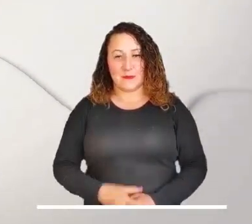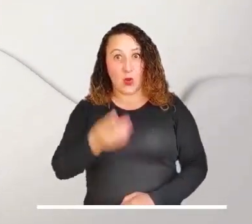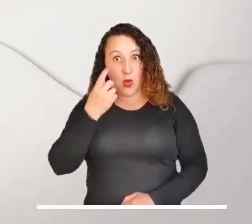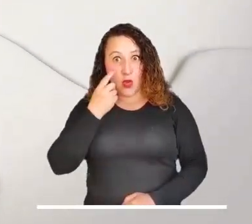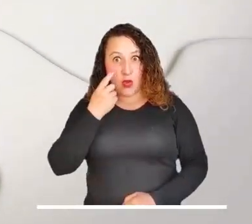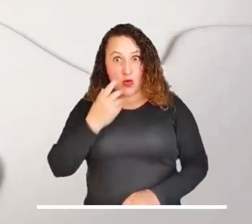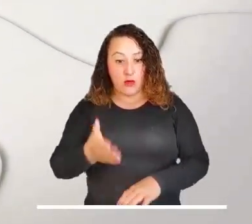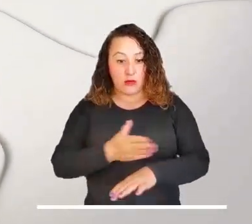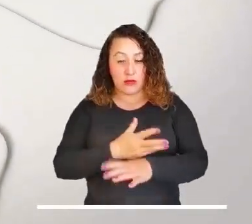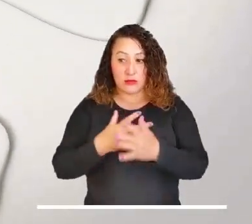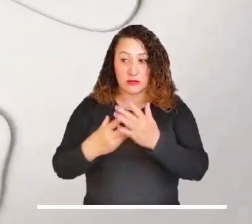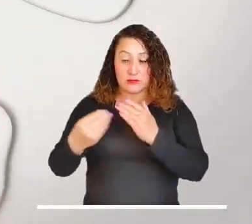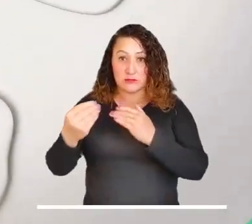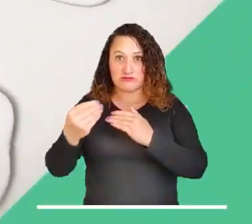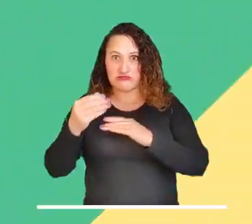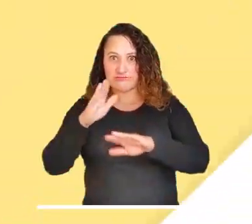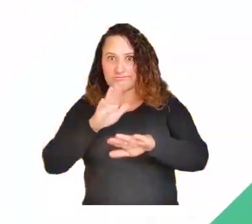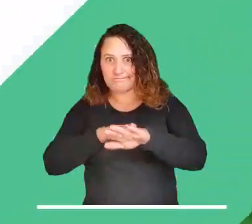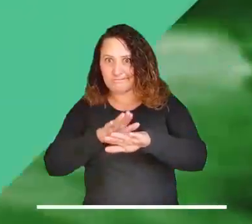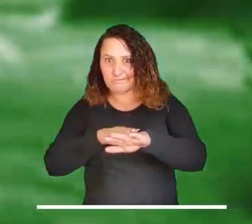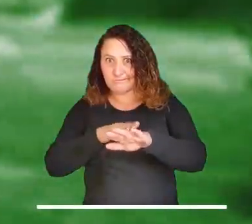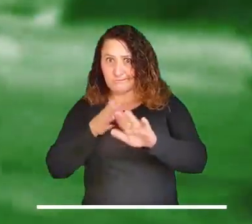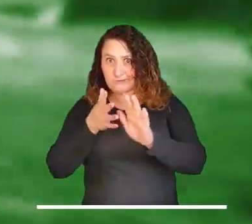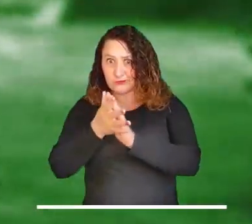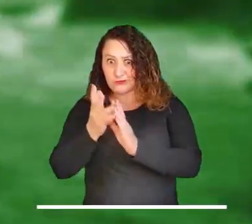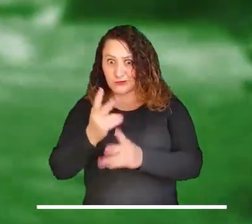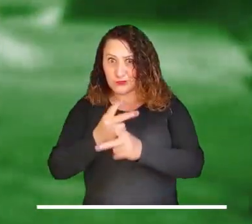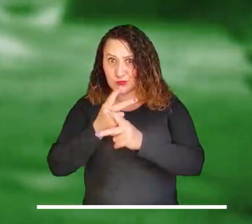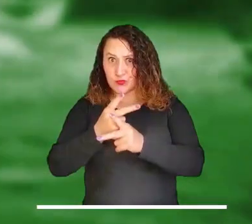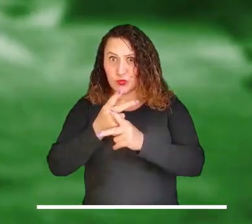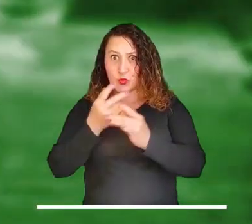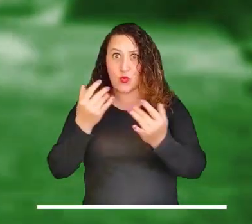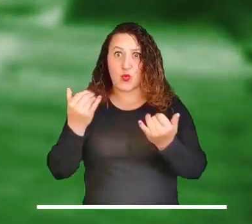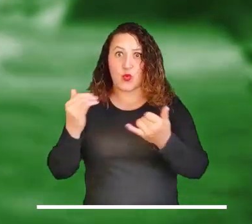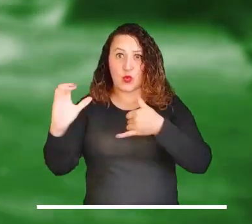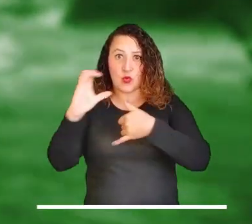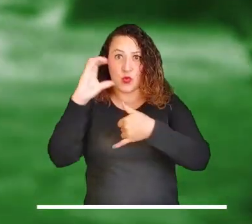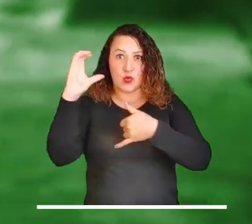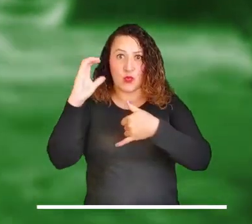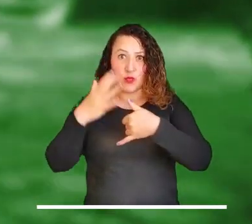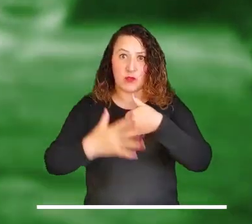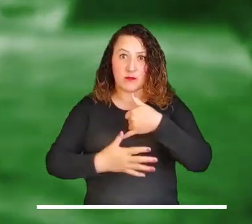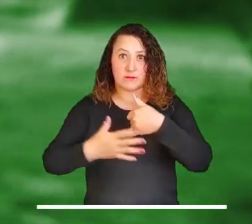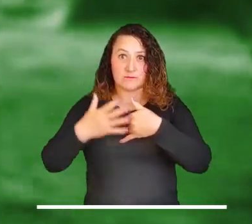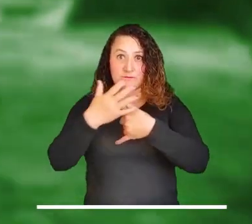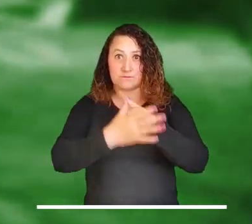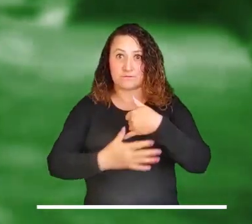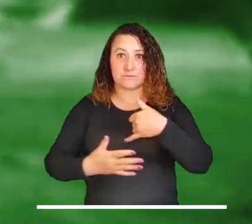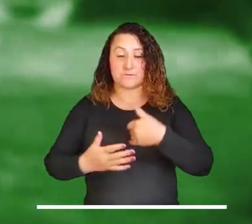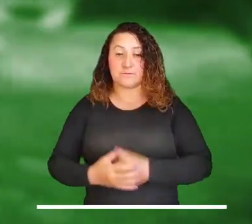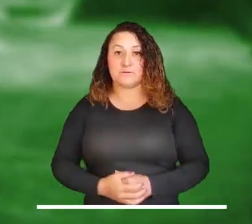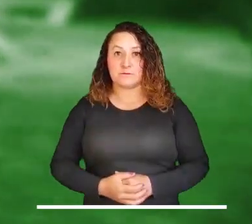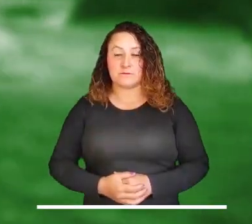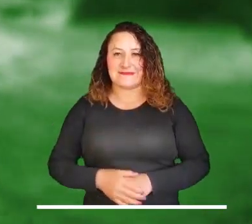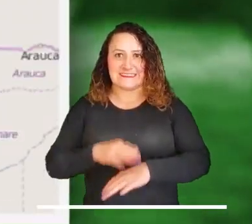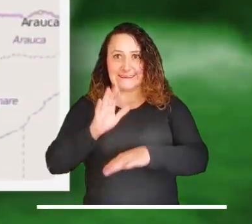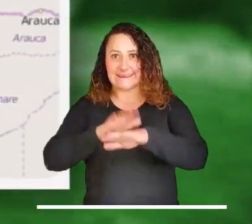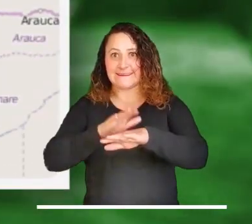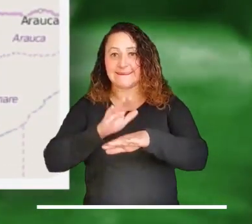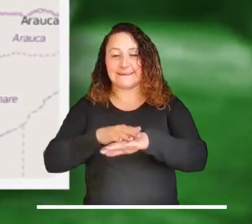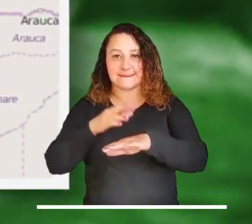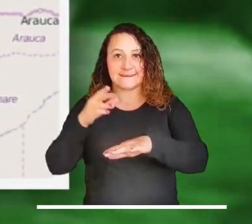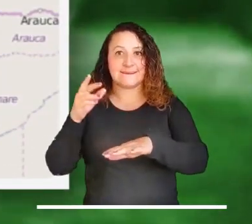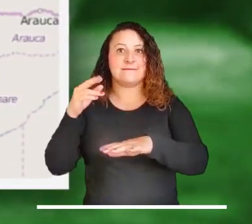seco a lo largo de la ciudad. Salga de casa informado con el siguiente resumen de las alertas vigentes a esta hora en